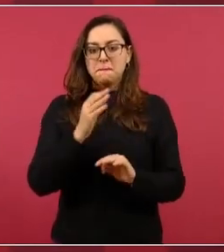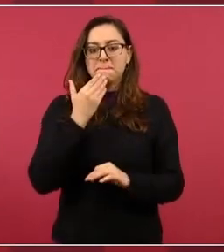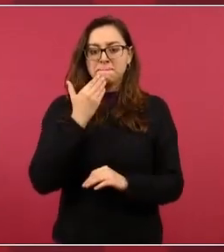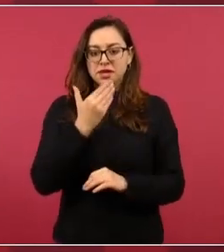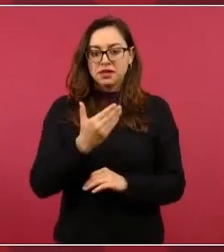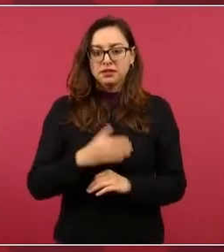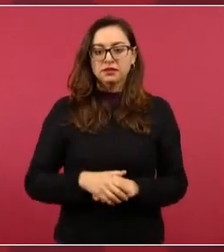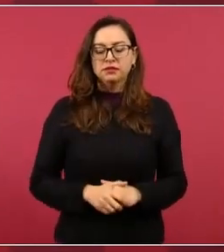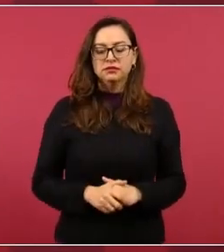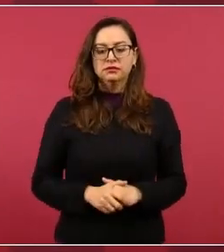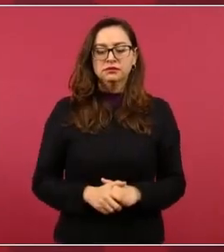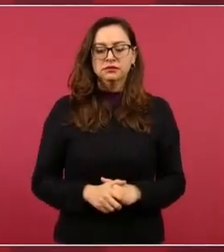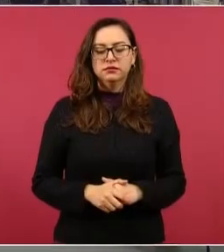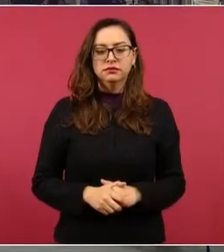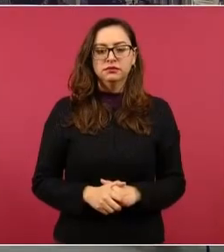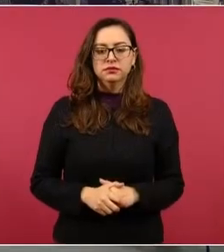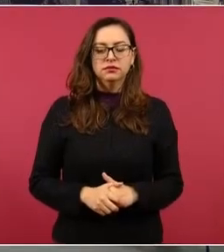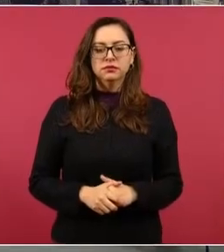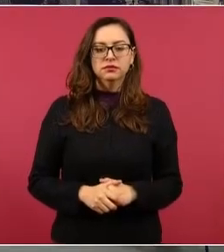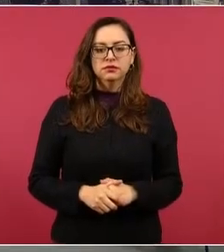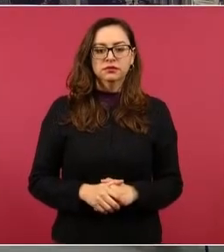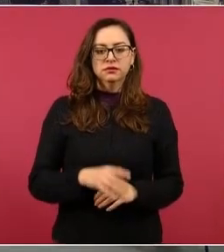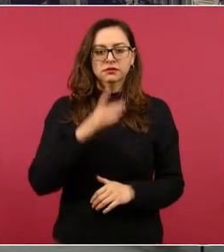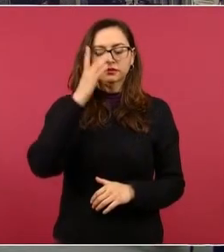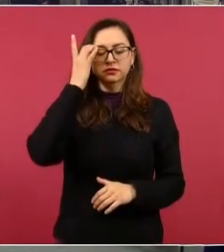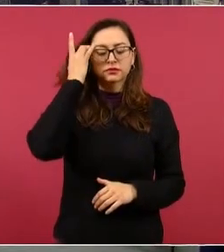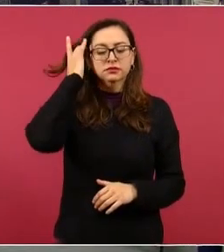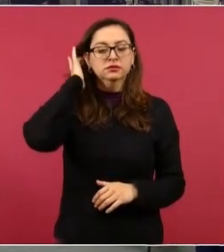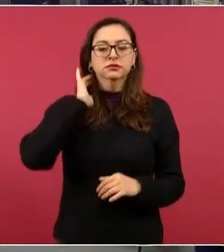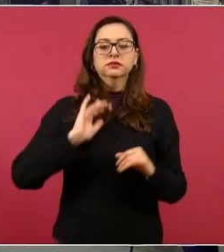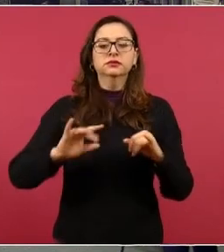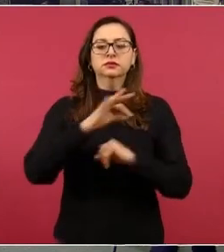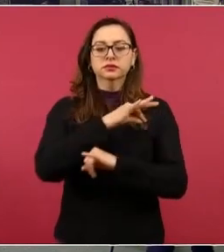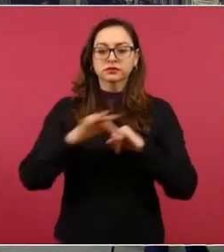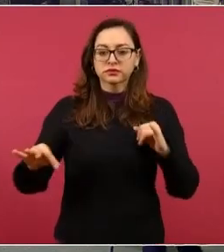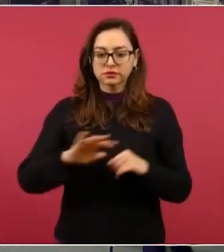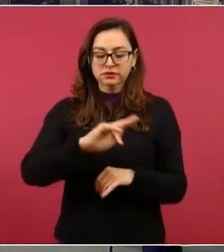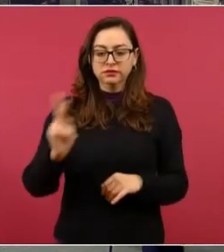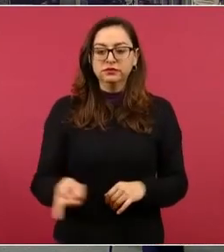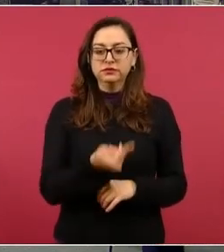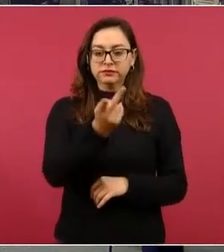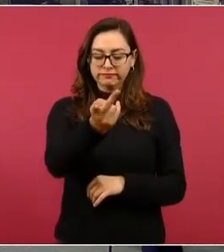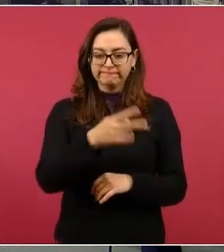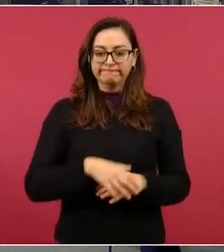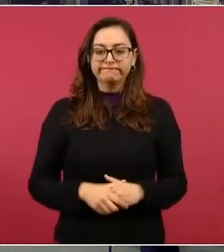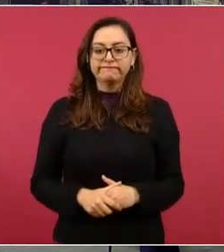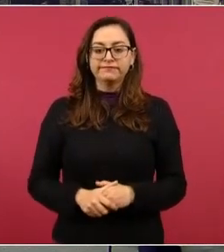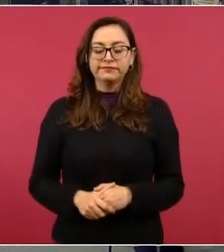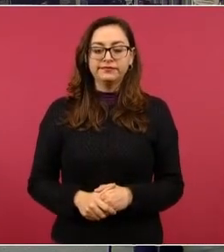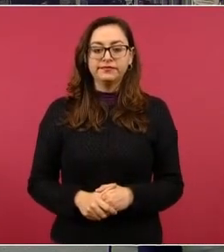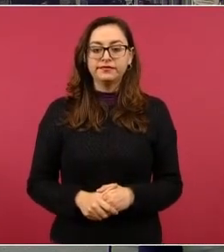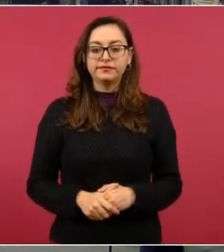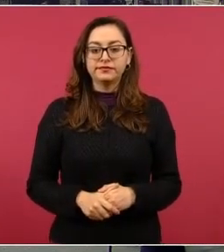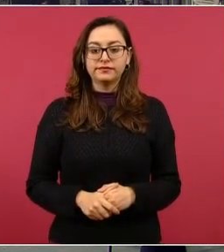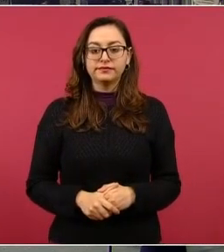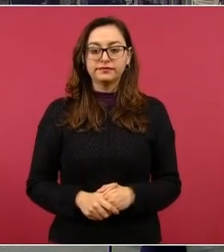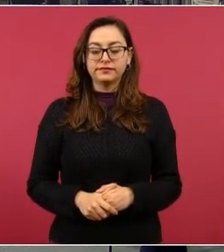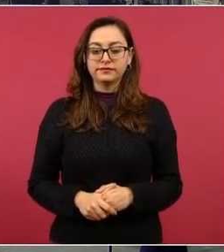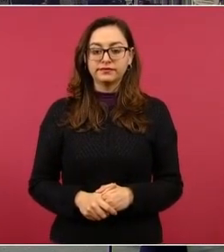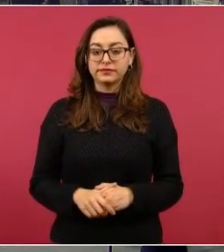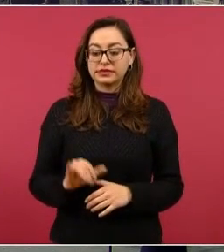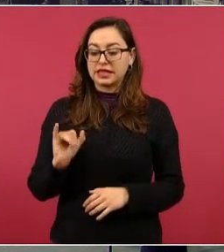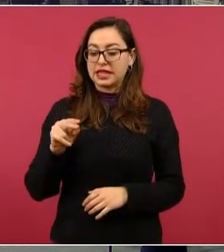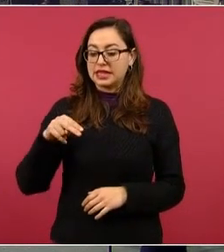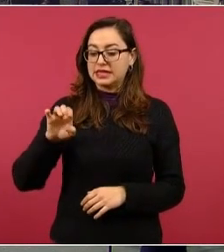Y ya finalmente, ¿qué opinión le merece el Inegi? sacó